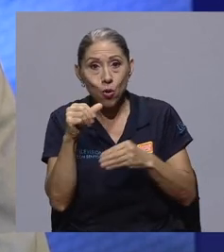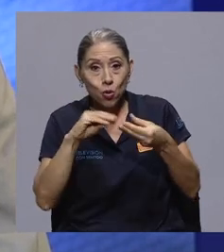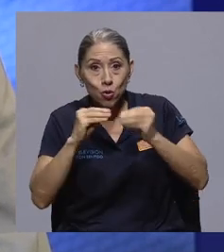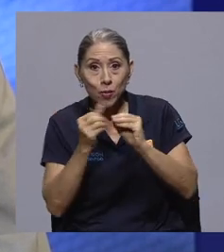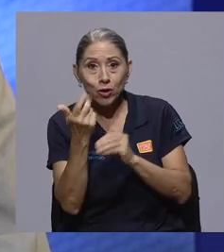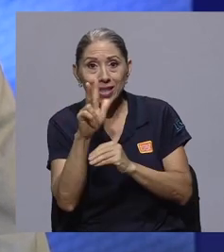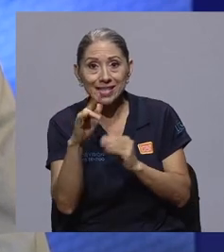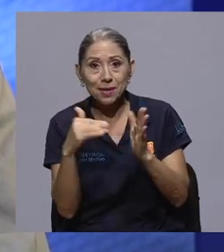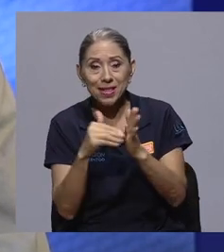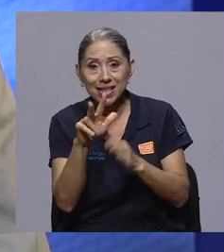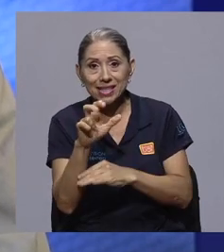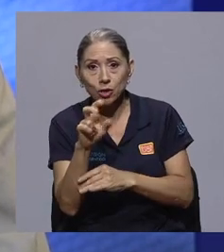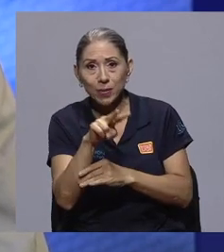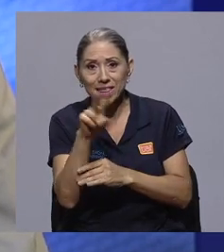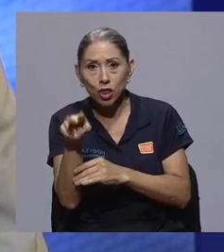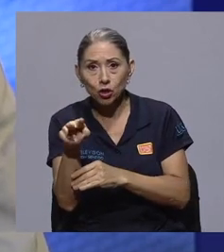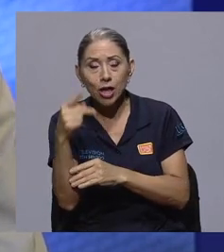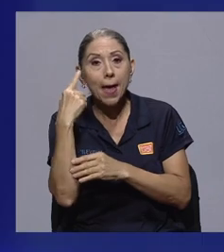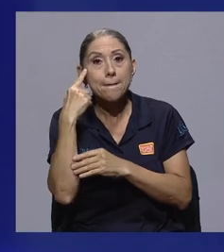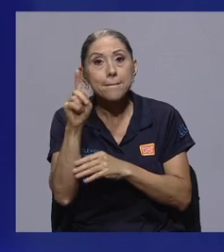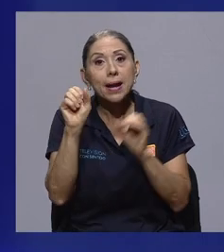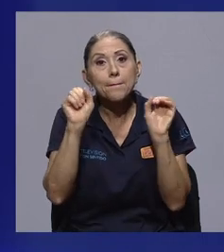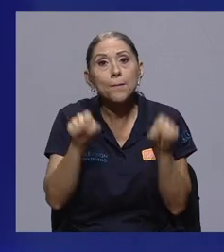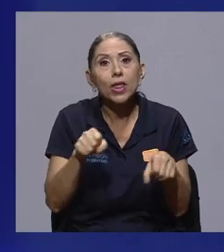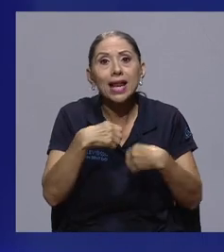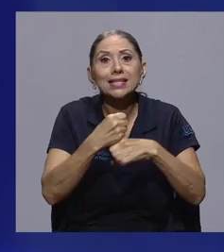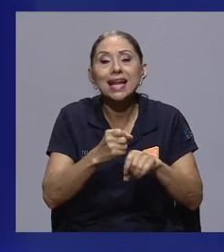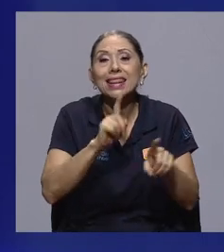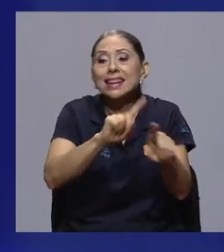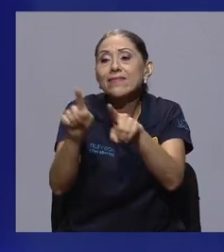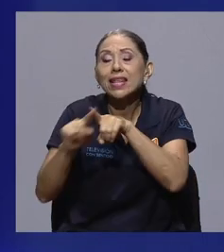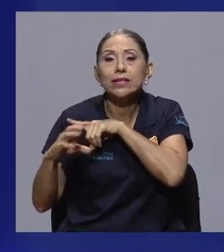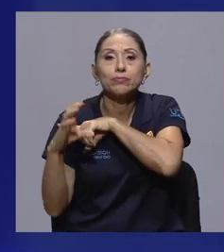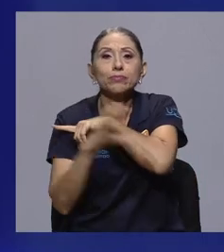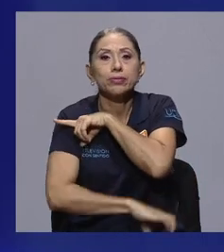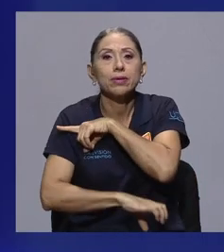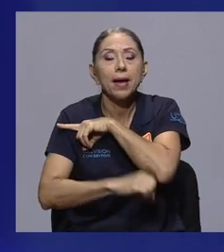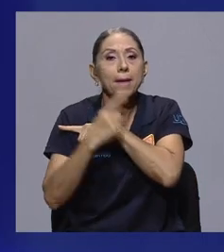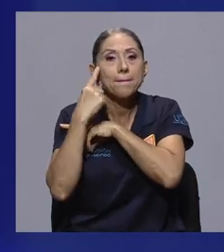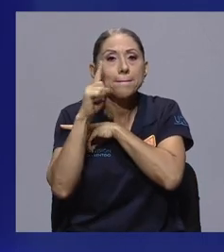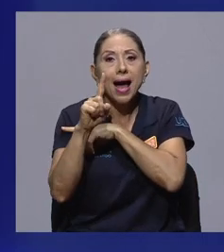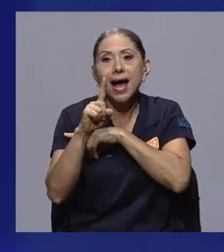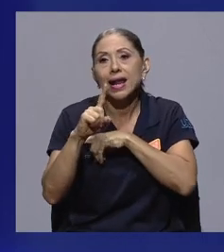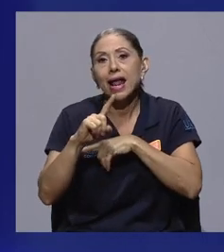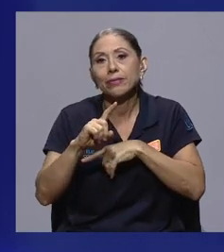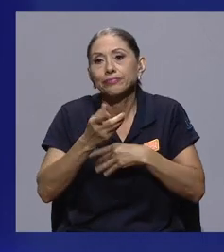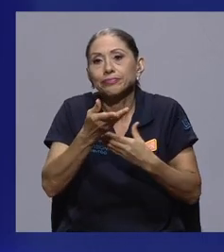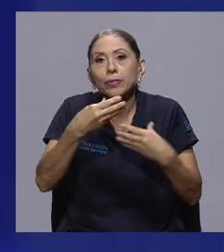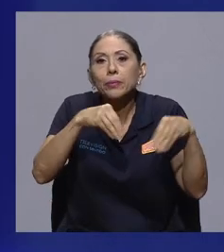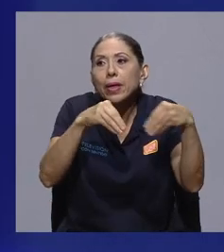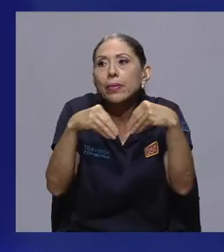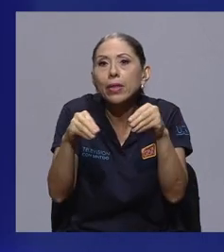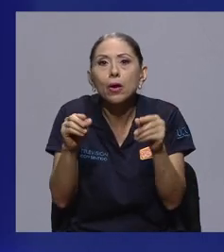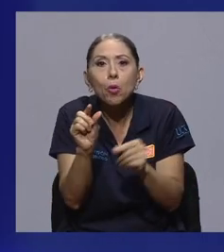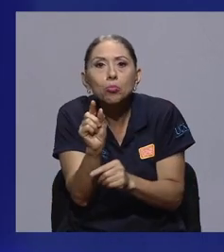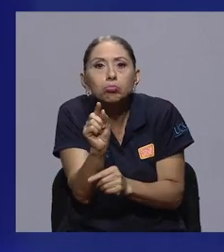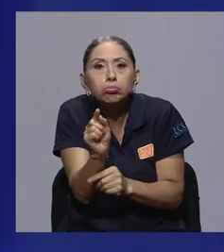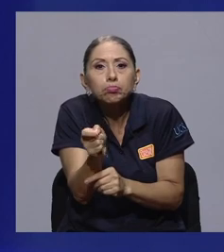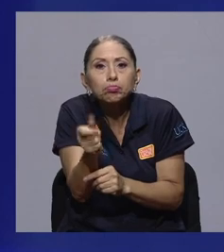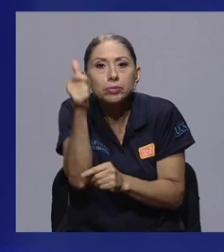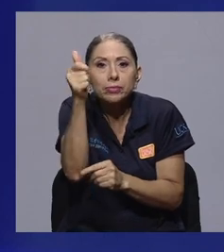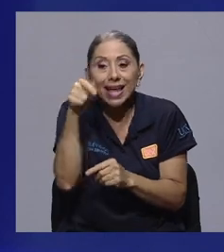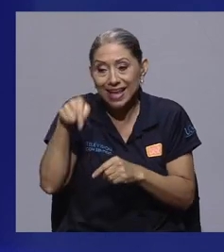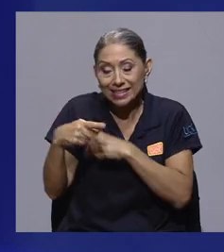proporcionalidad de penas a delitos de microtráfico. Si hay un área que podría, digamos, ahorrarse mucho dinero en este país, es el